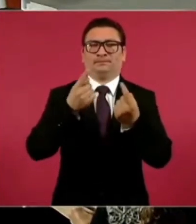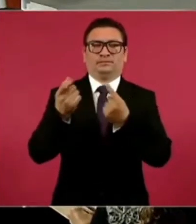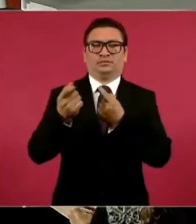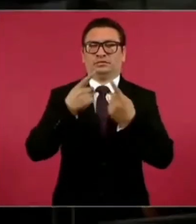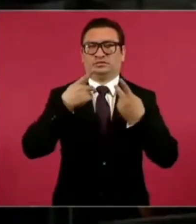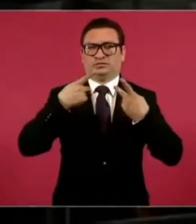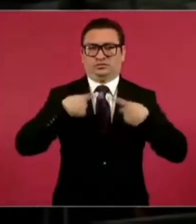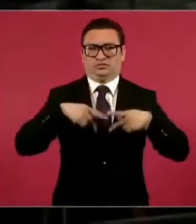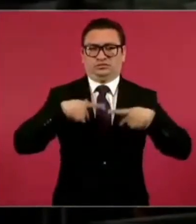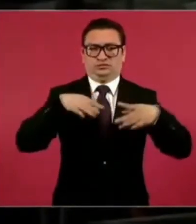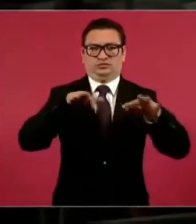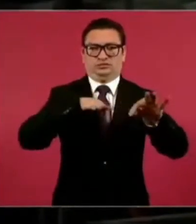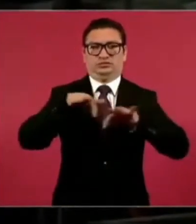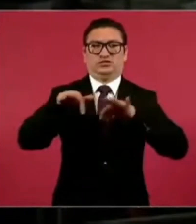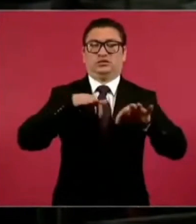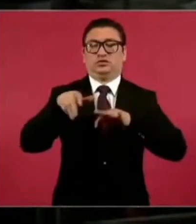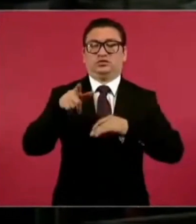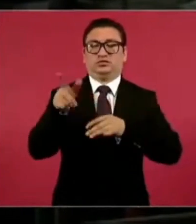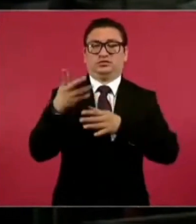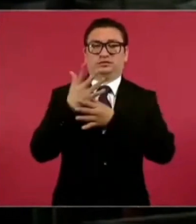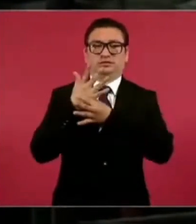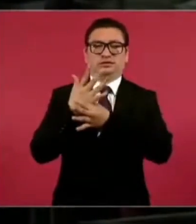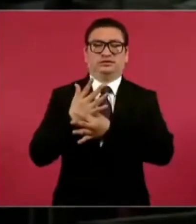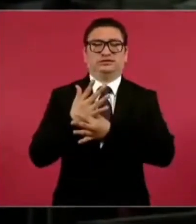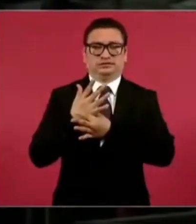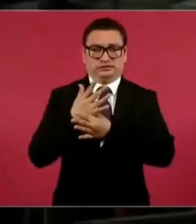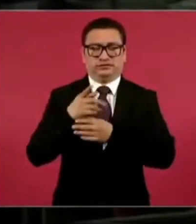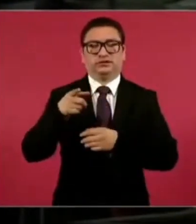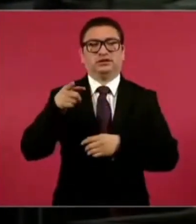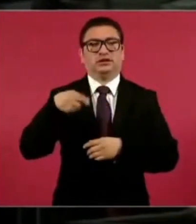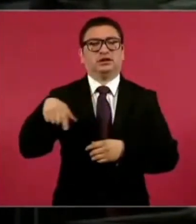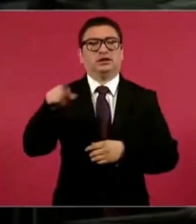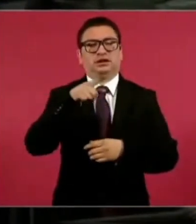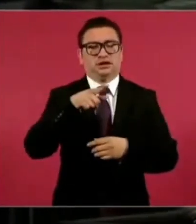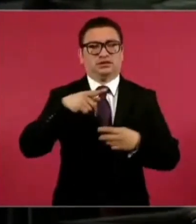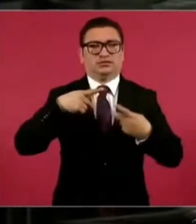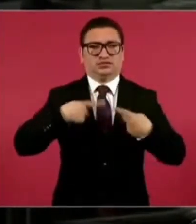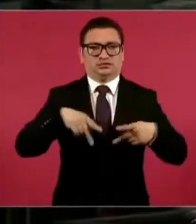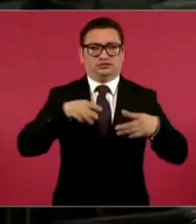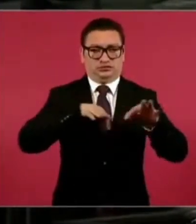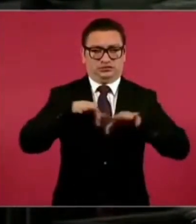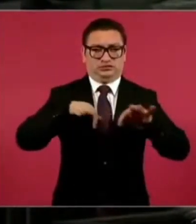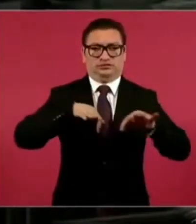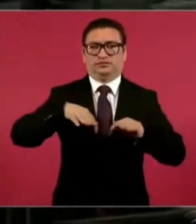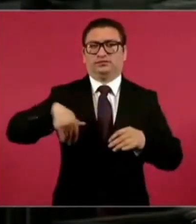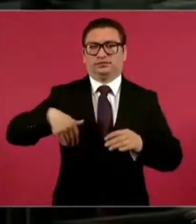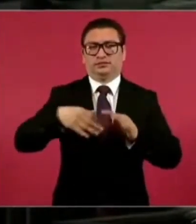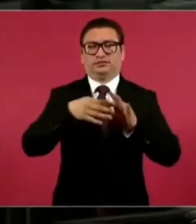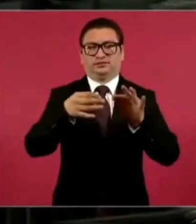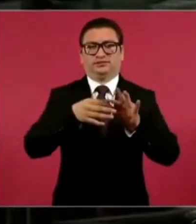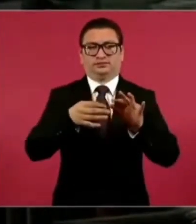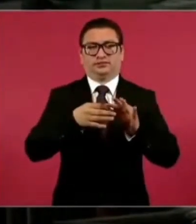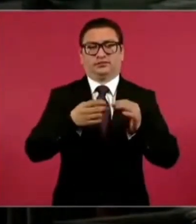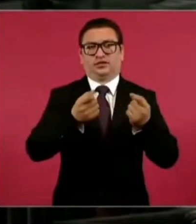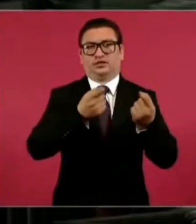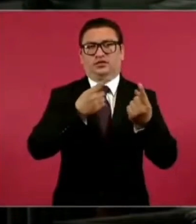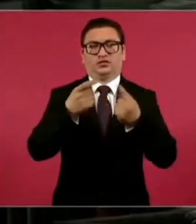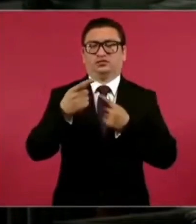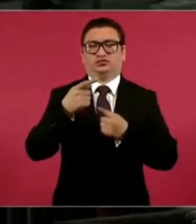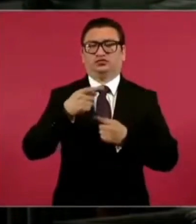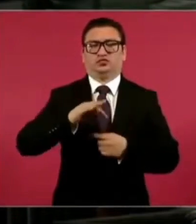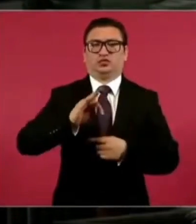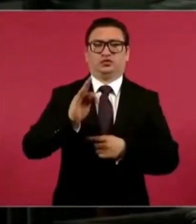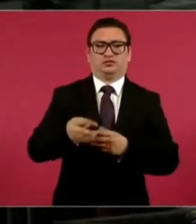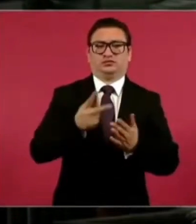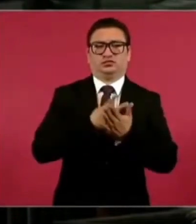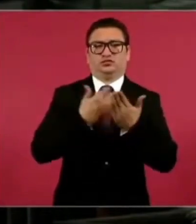hacen incluso trabajadores que han salido también? Sabemos que también es parte de lo que se señala por parte de quienes… Sí, en efecto no están de acuerdo con